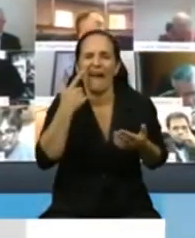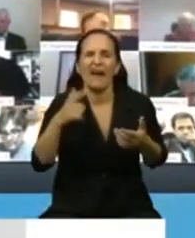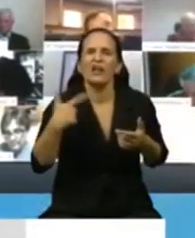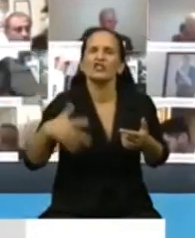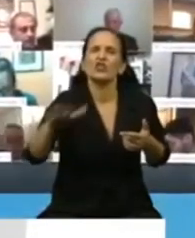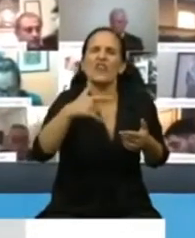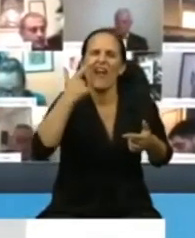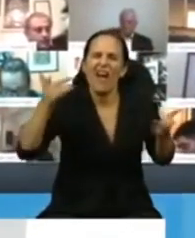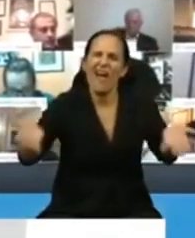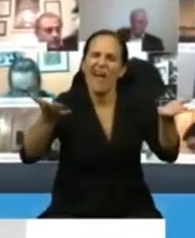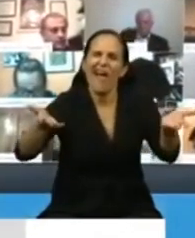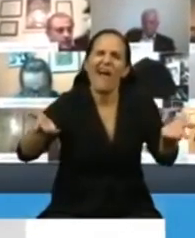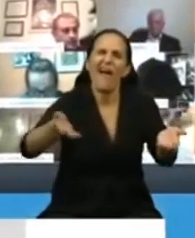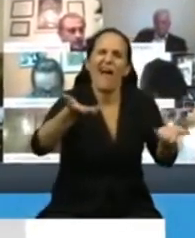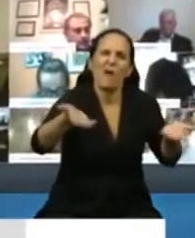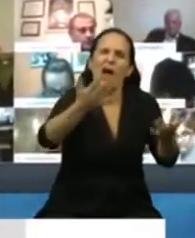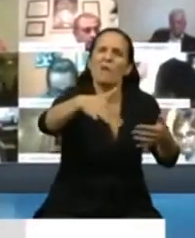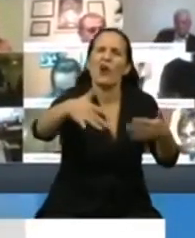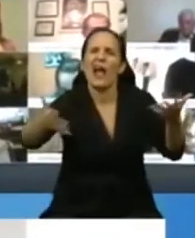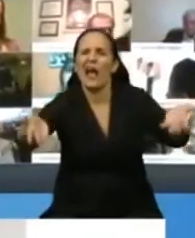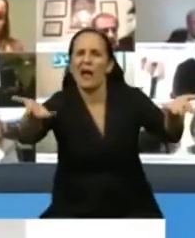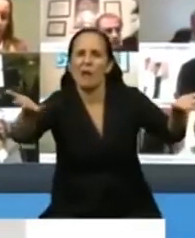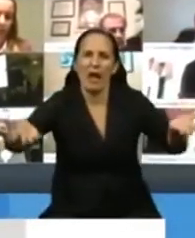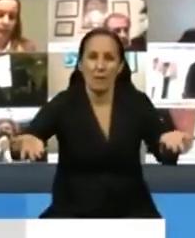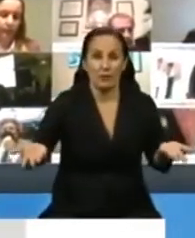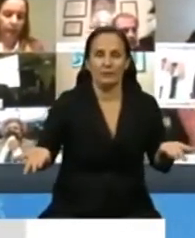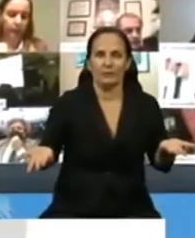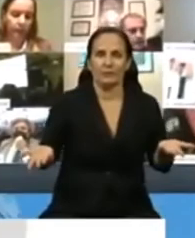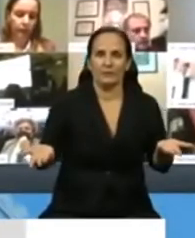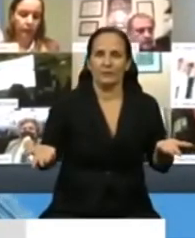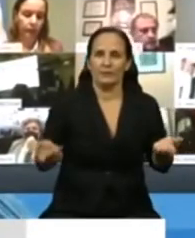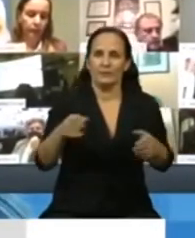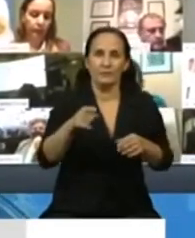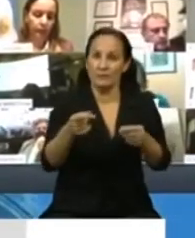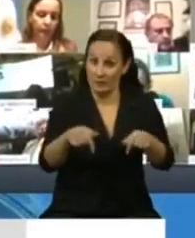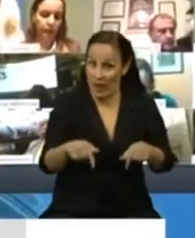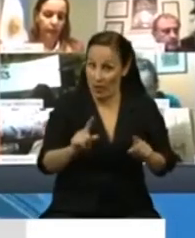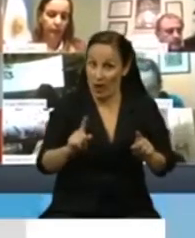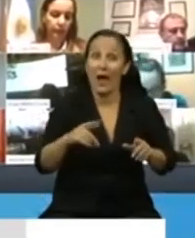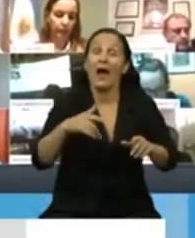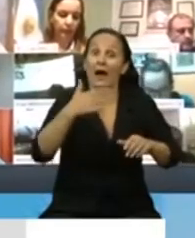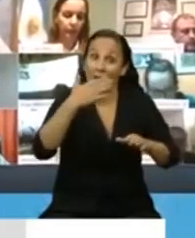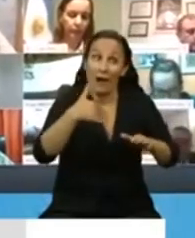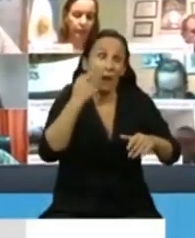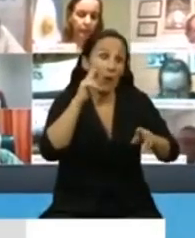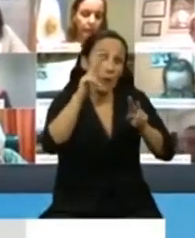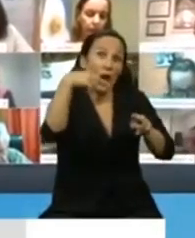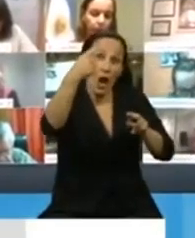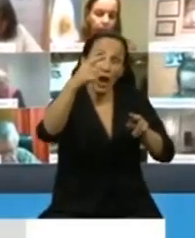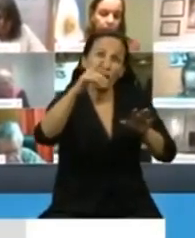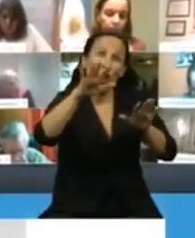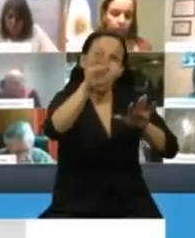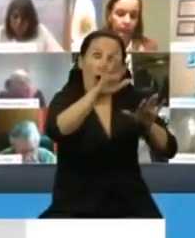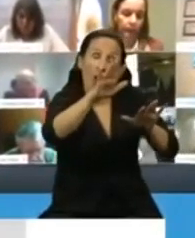salga a las calles. ¿A dónde invitamos a salir a las calles? Cuando recién se consolida en muchos lugares la circulación comunitaria del virus.